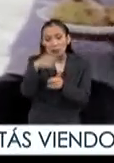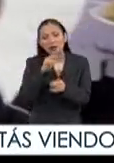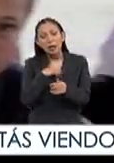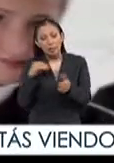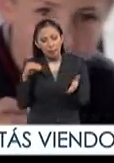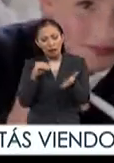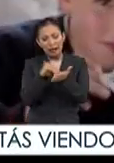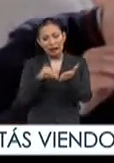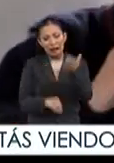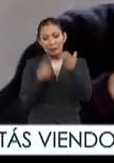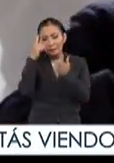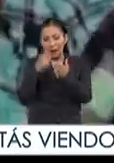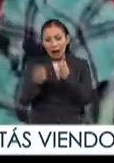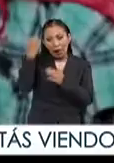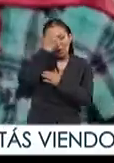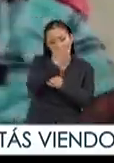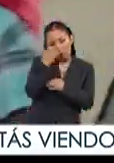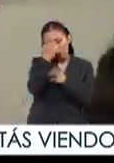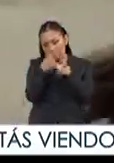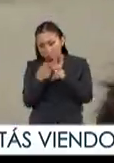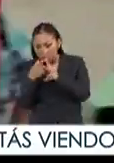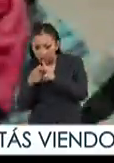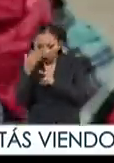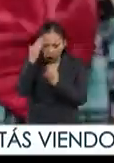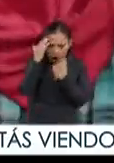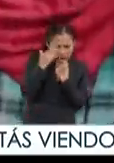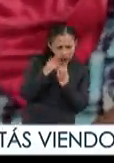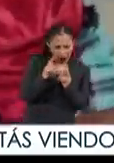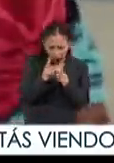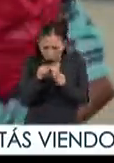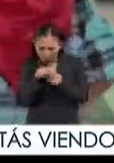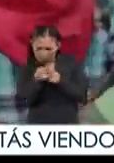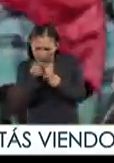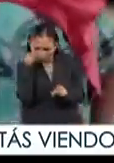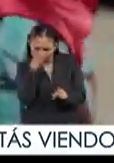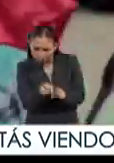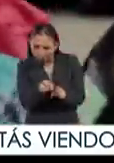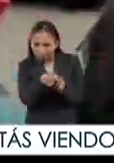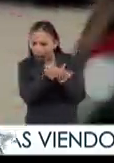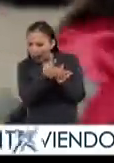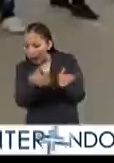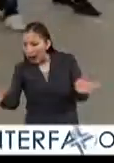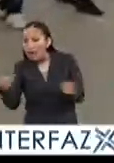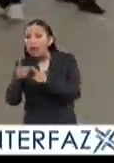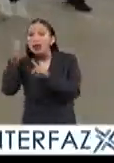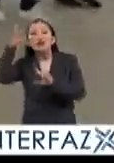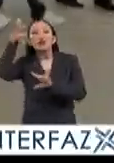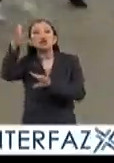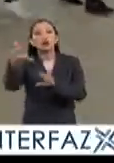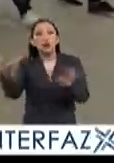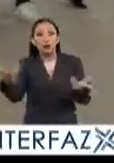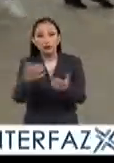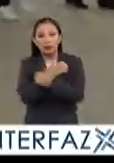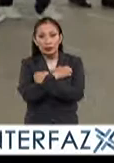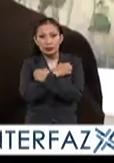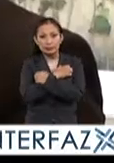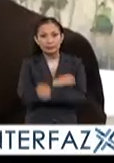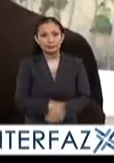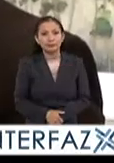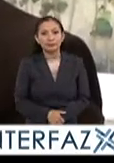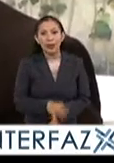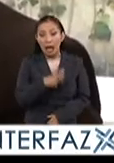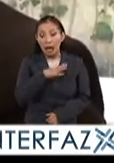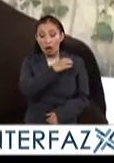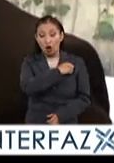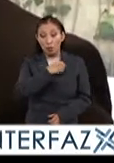establecerlos para hacer un diagnóstico y conocer el punto en que se está y hacia dónde se quiere llegar. Hay